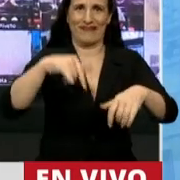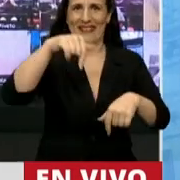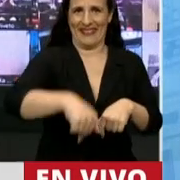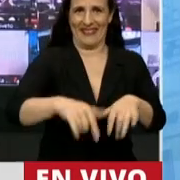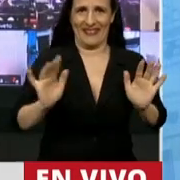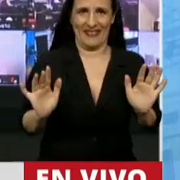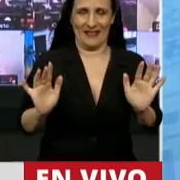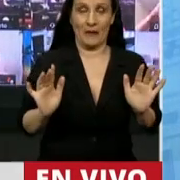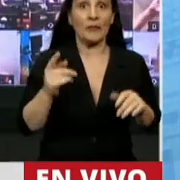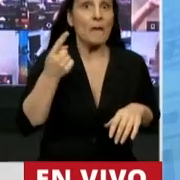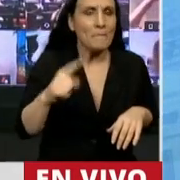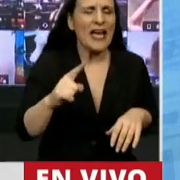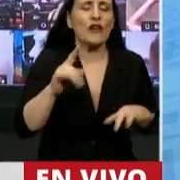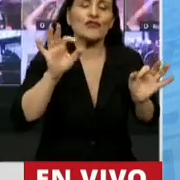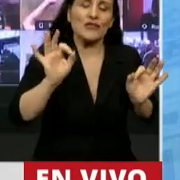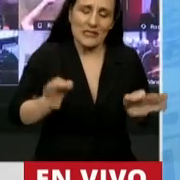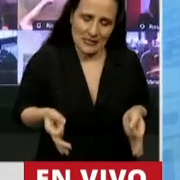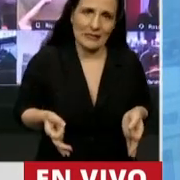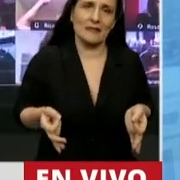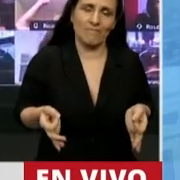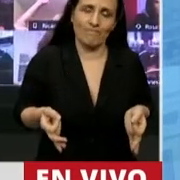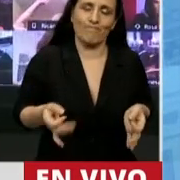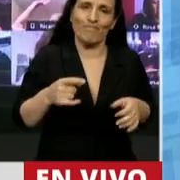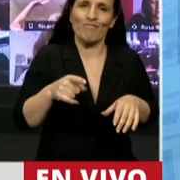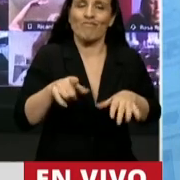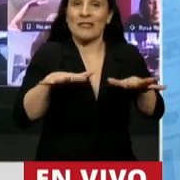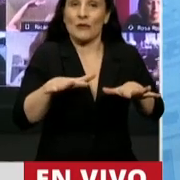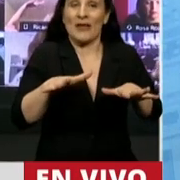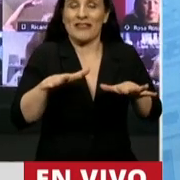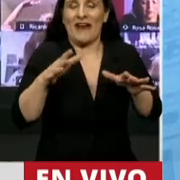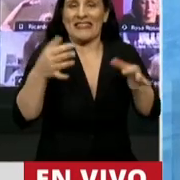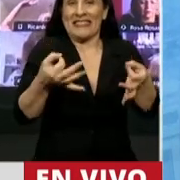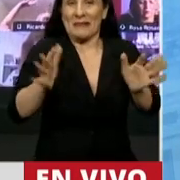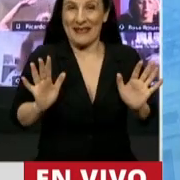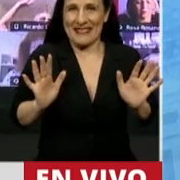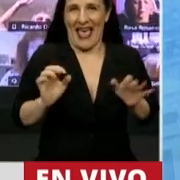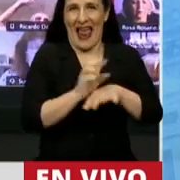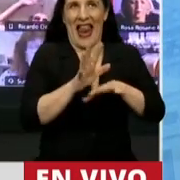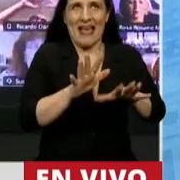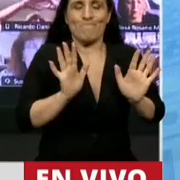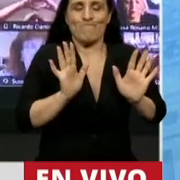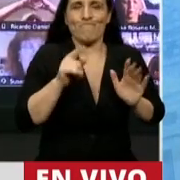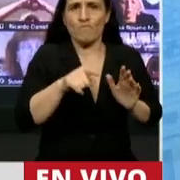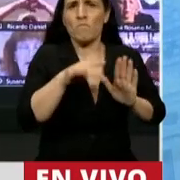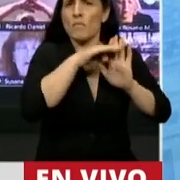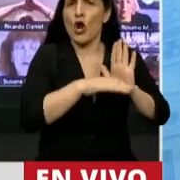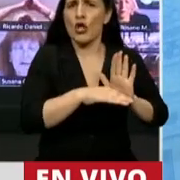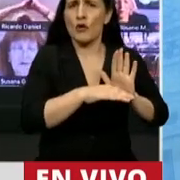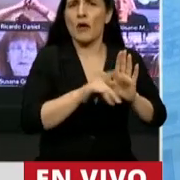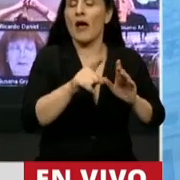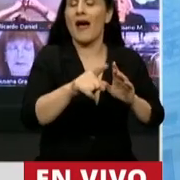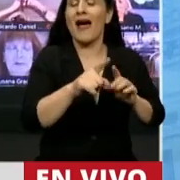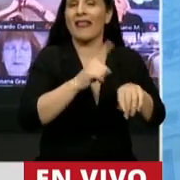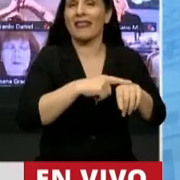Pero también entendíamos que había una excepcionalidad y por eso condicionamos la vigencia de ese protocolo a la duración del ASPO.